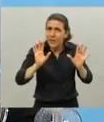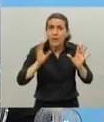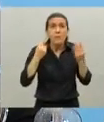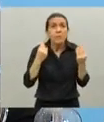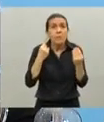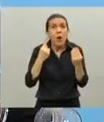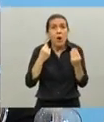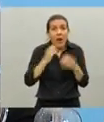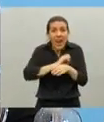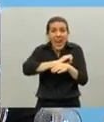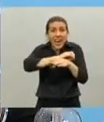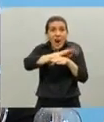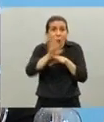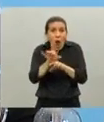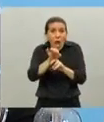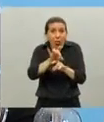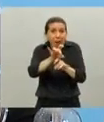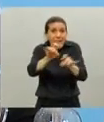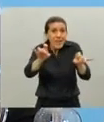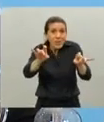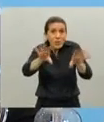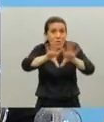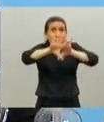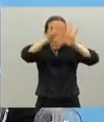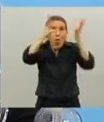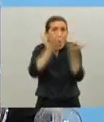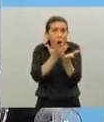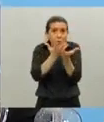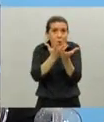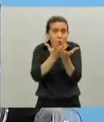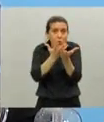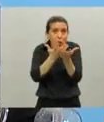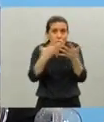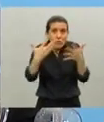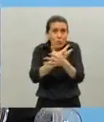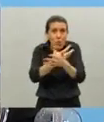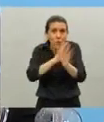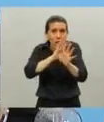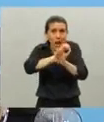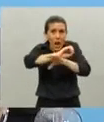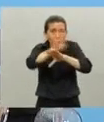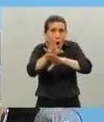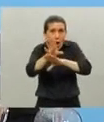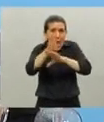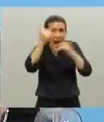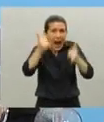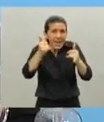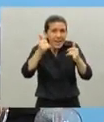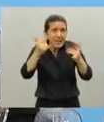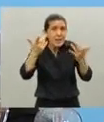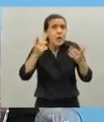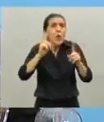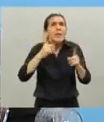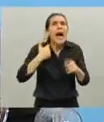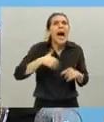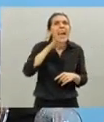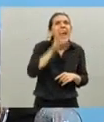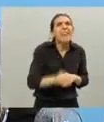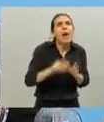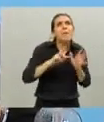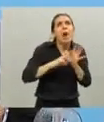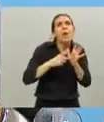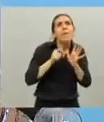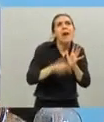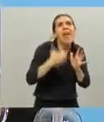claramente la pandemia ha afectado a todo el mundo yo esto también quiero que lo entendamos no es un problema argentino es un